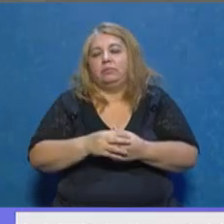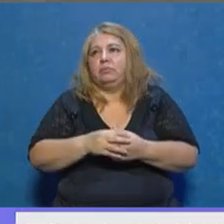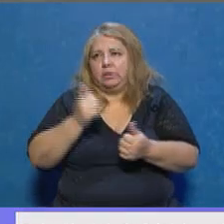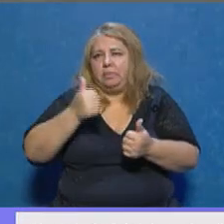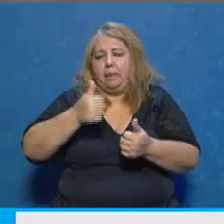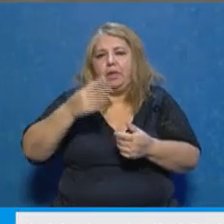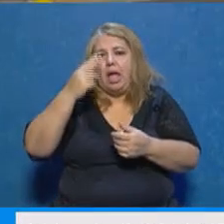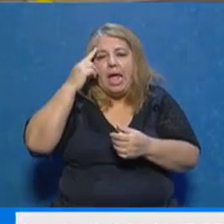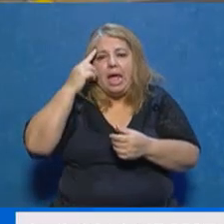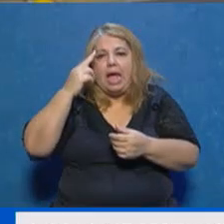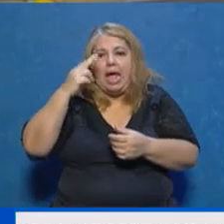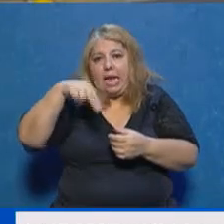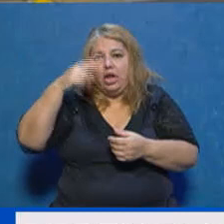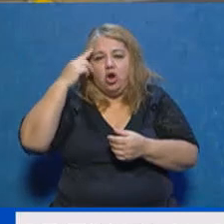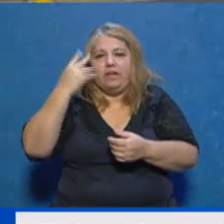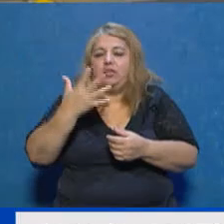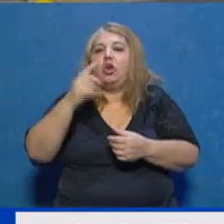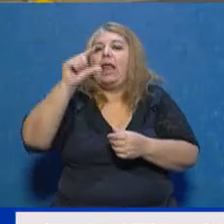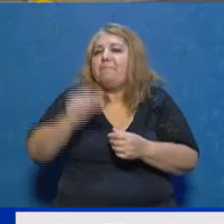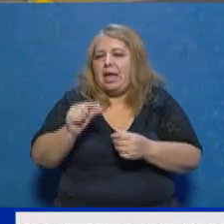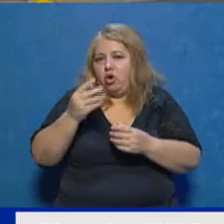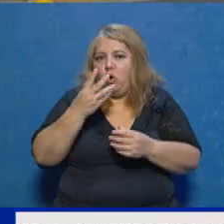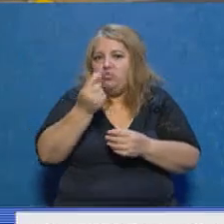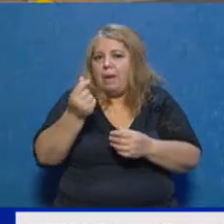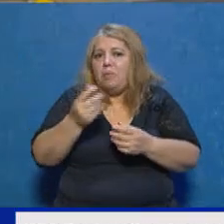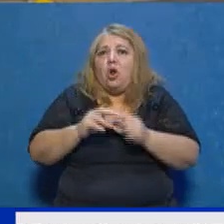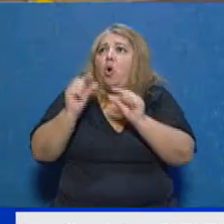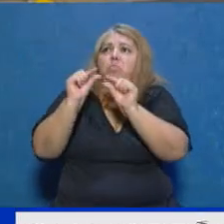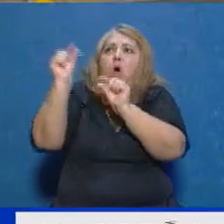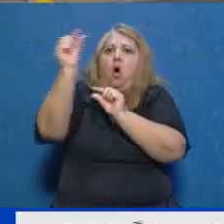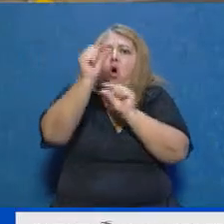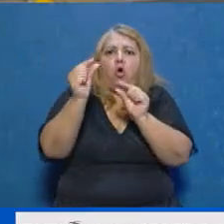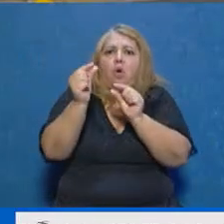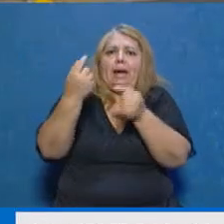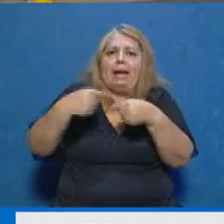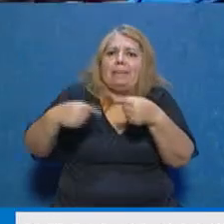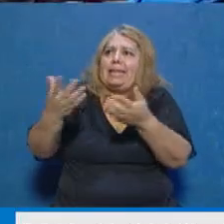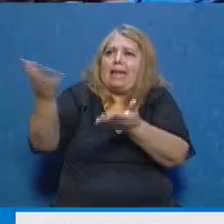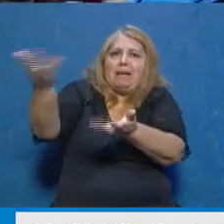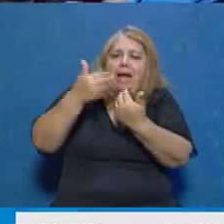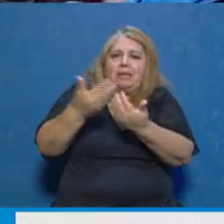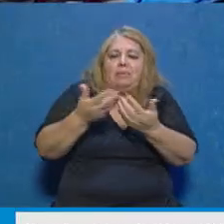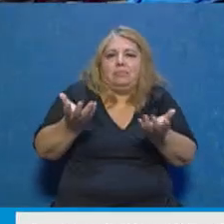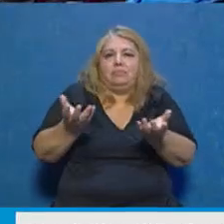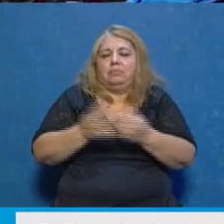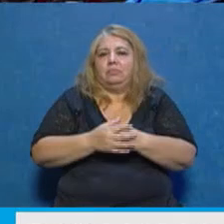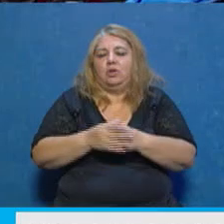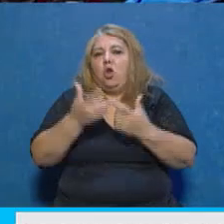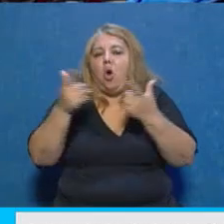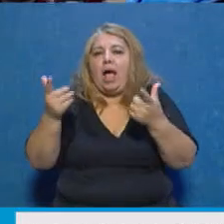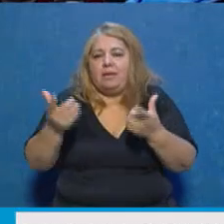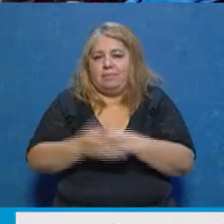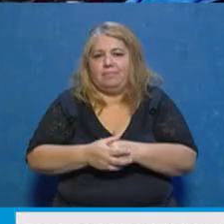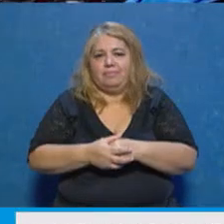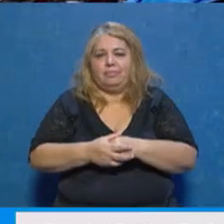que menos usamos pero es muy muy escaso el suministro que hay de estos bravijos creo que